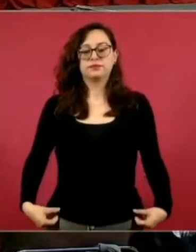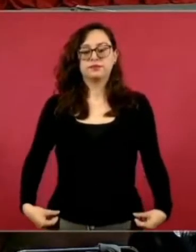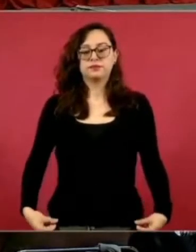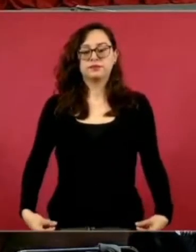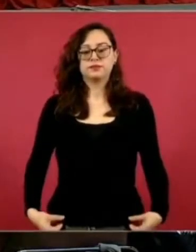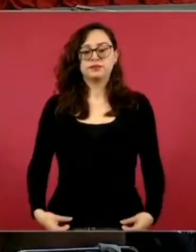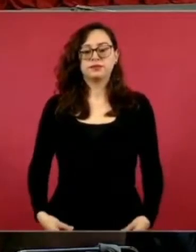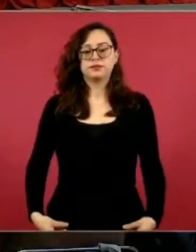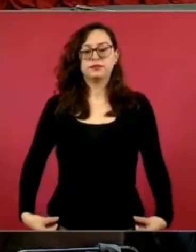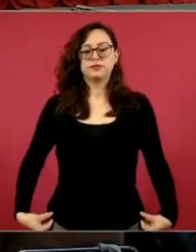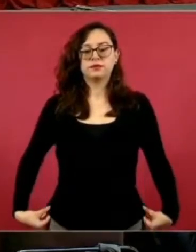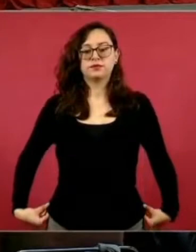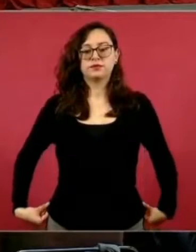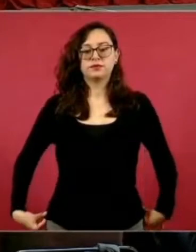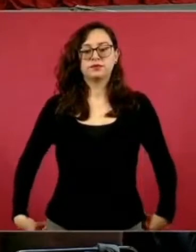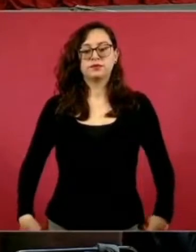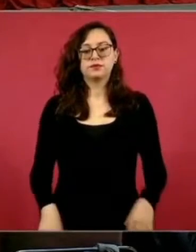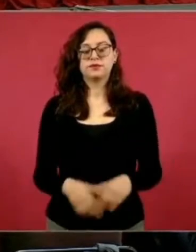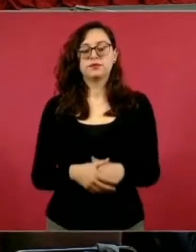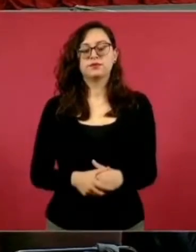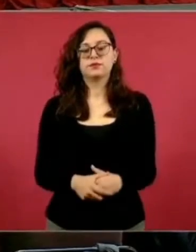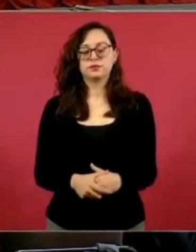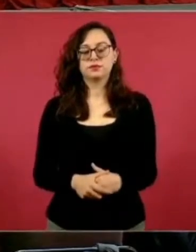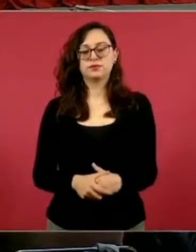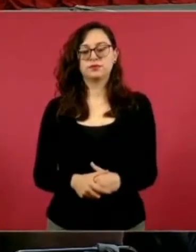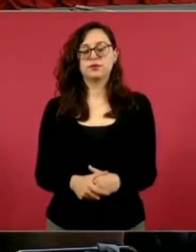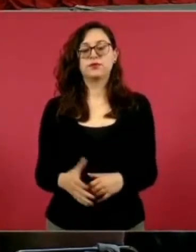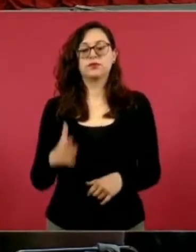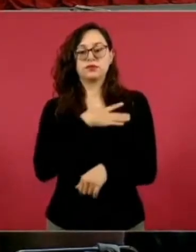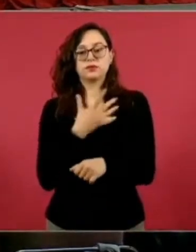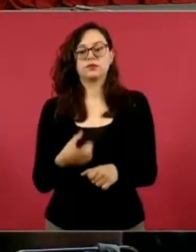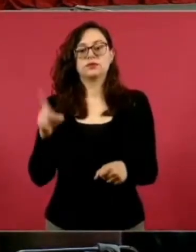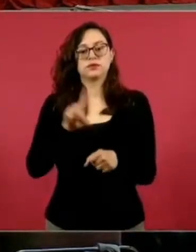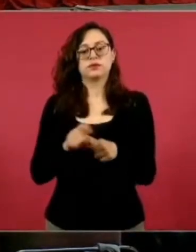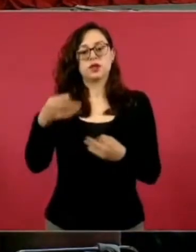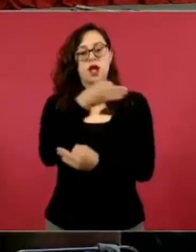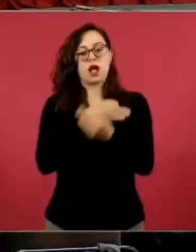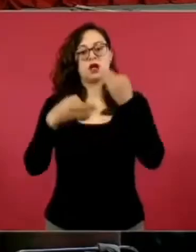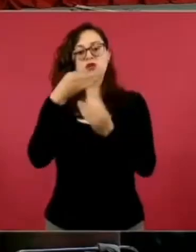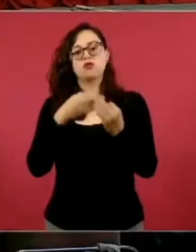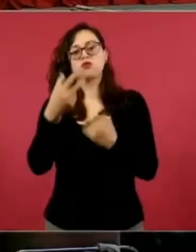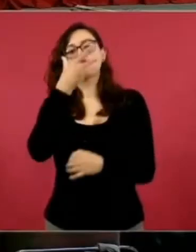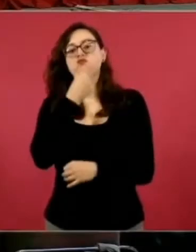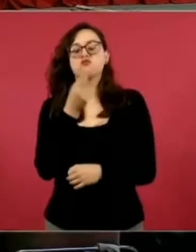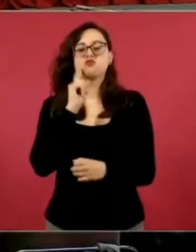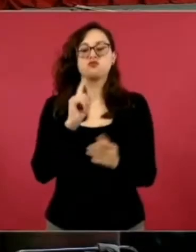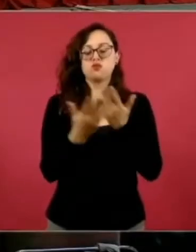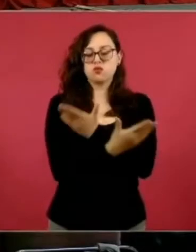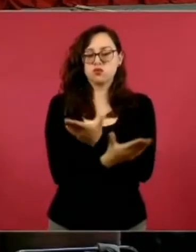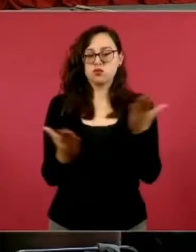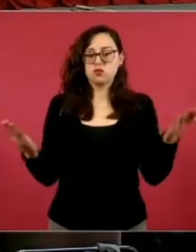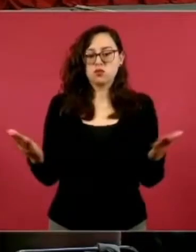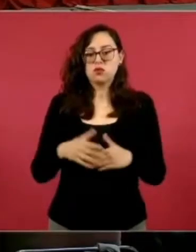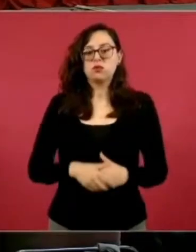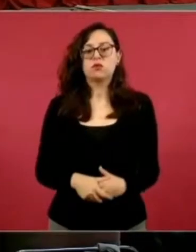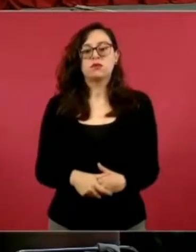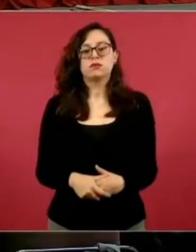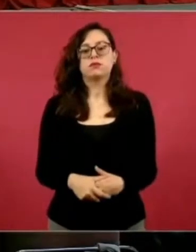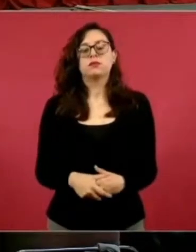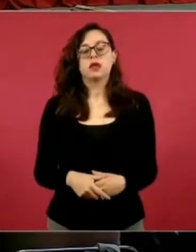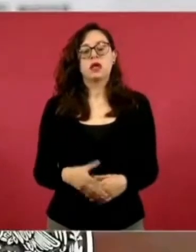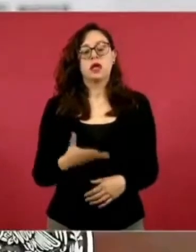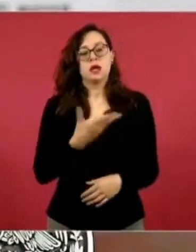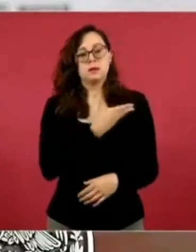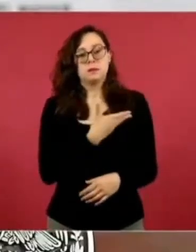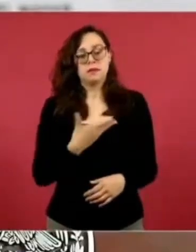Bien, muy buenos días a todas y todos. Con su permiso, presidente. Un saludo a todas y todos los periodistas.